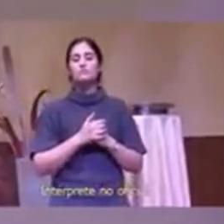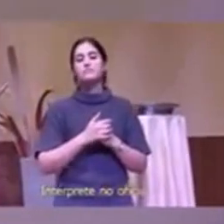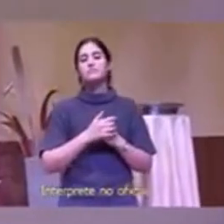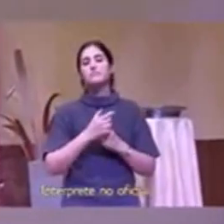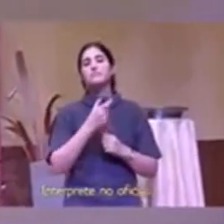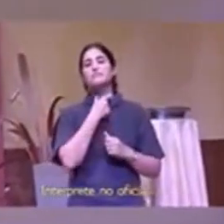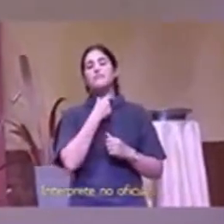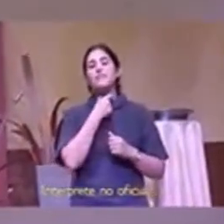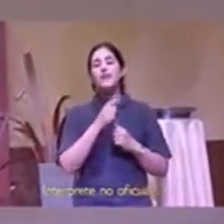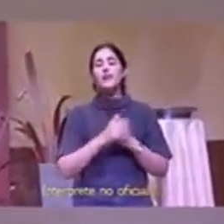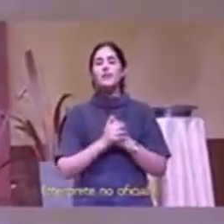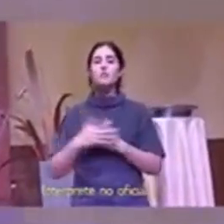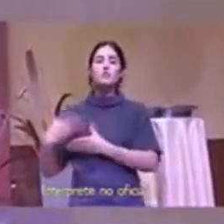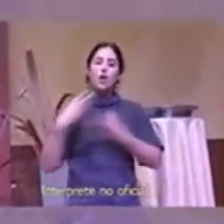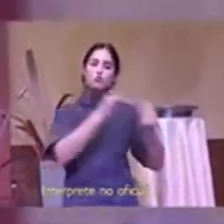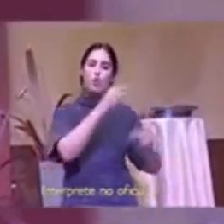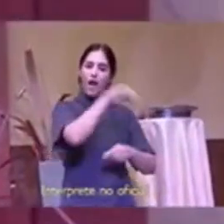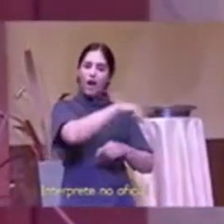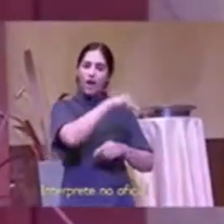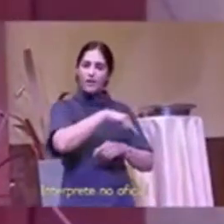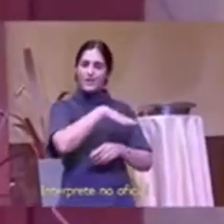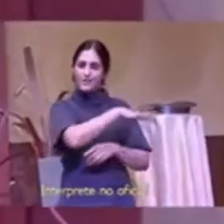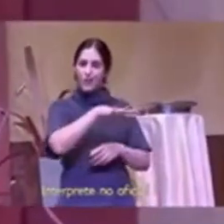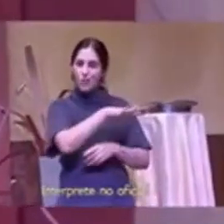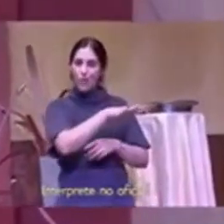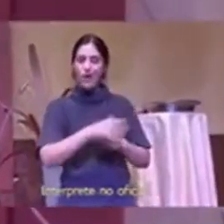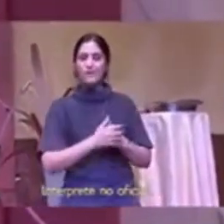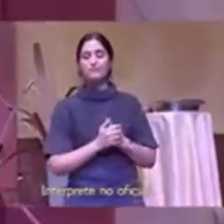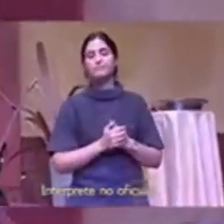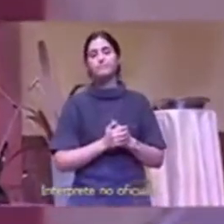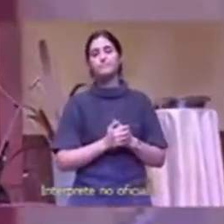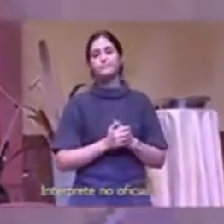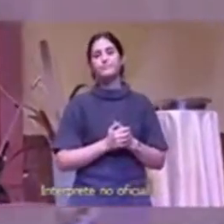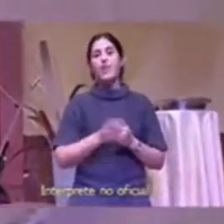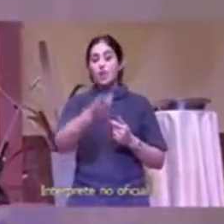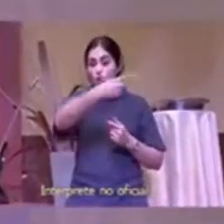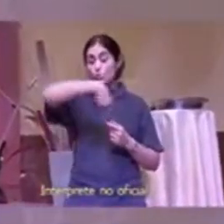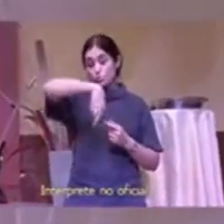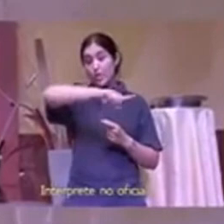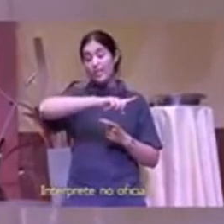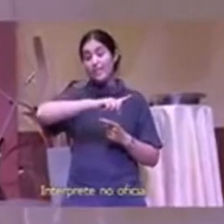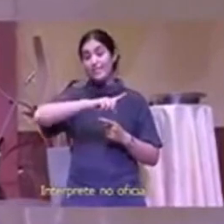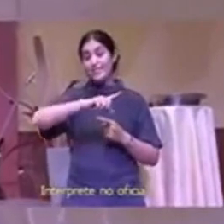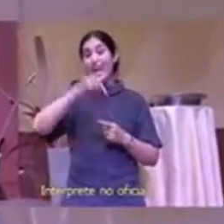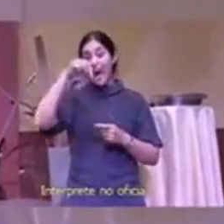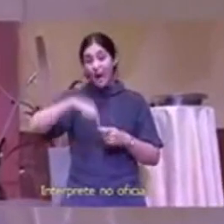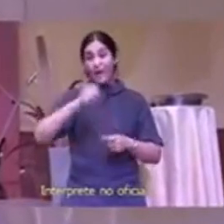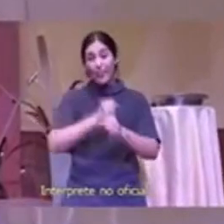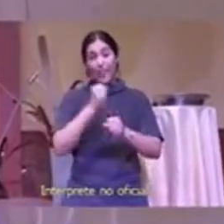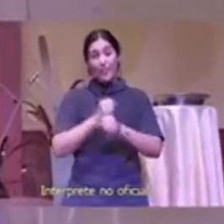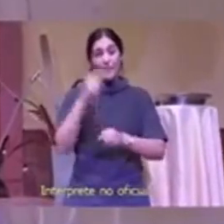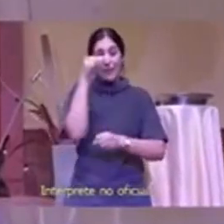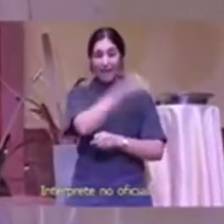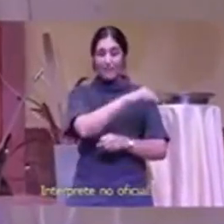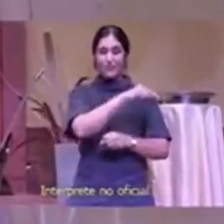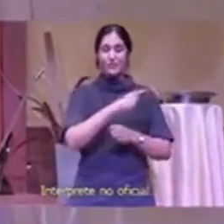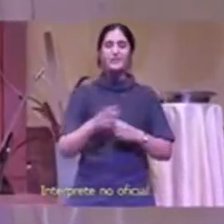pobre y ustedes ya están haciendo eso no dejen de hacerlo es